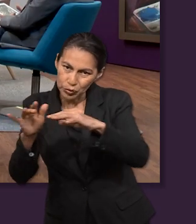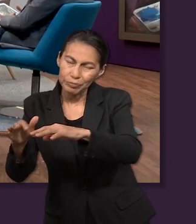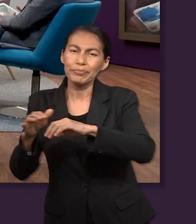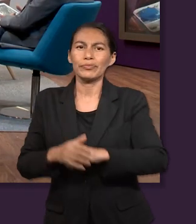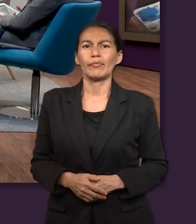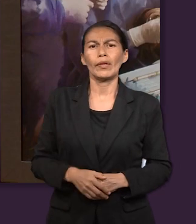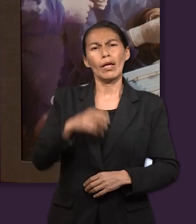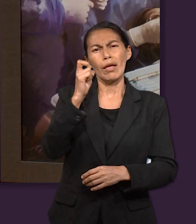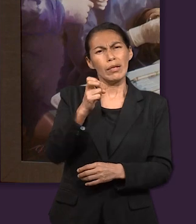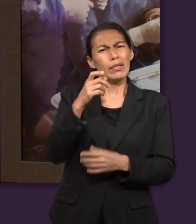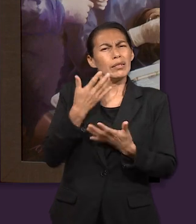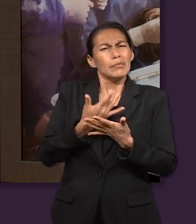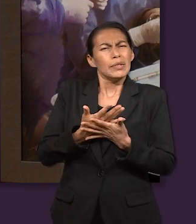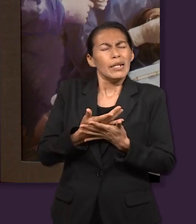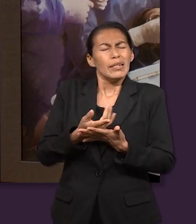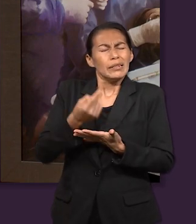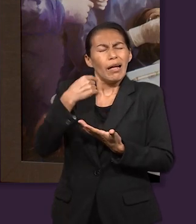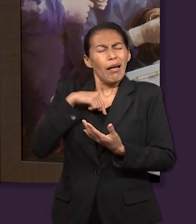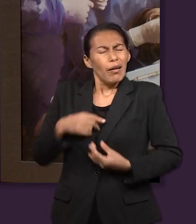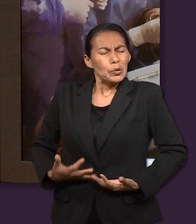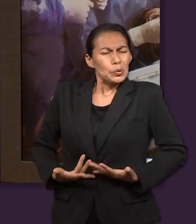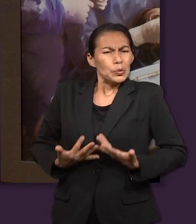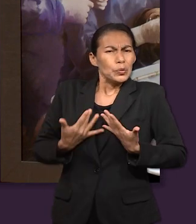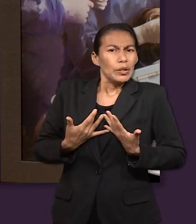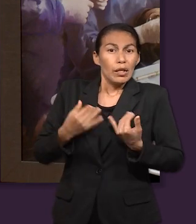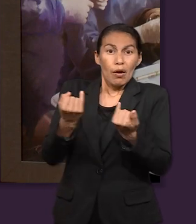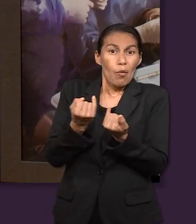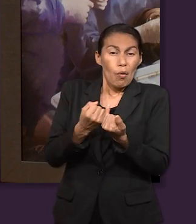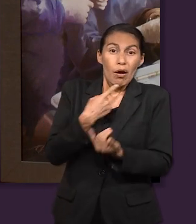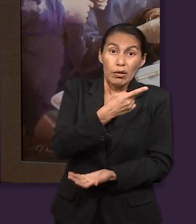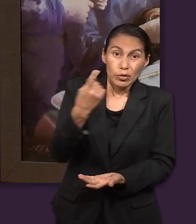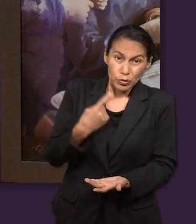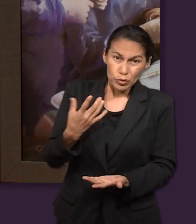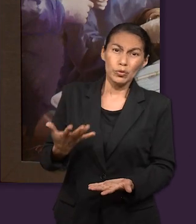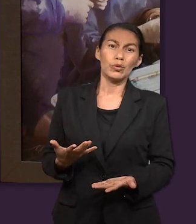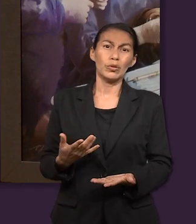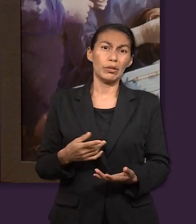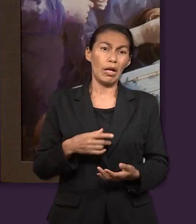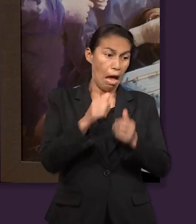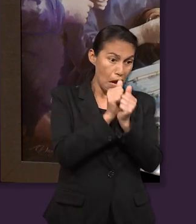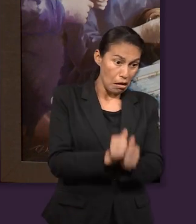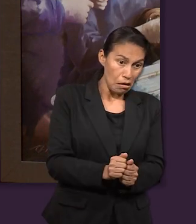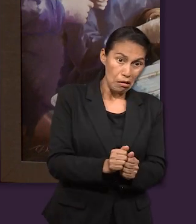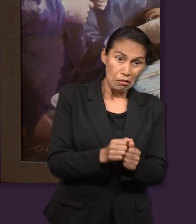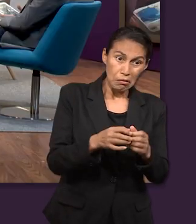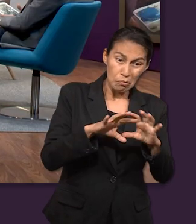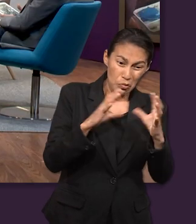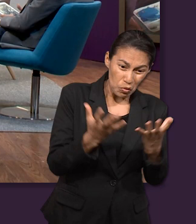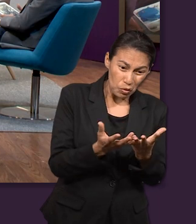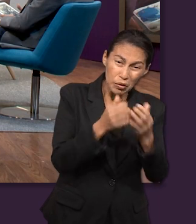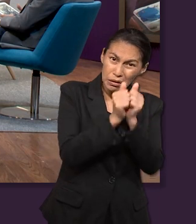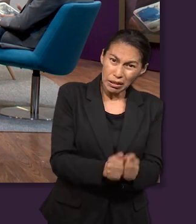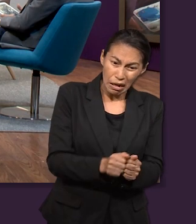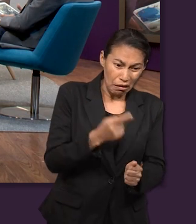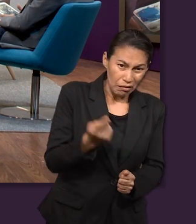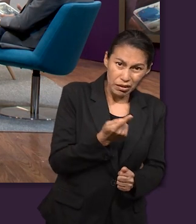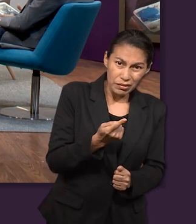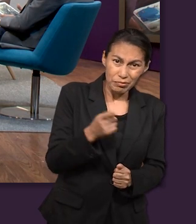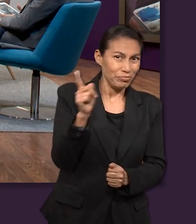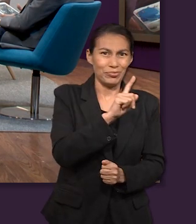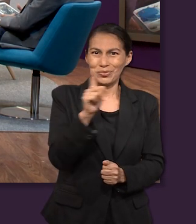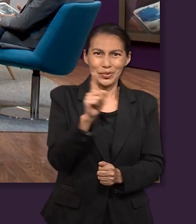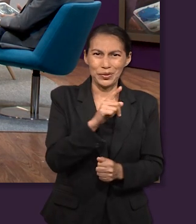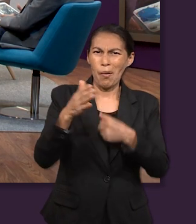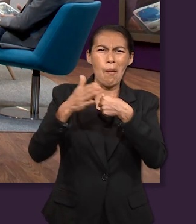hoy a nosotros también puede sostenernos. Que estamos aquí de paso. Pronto iremos